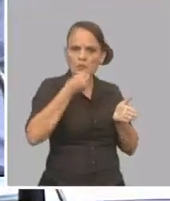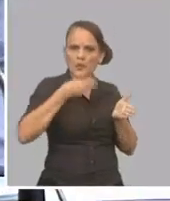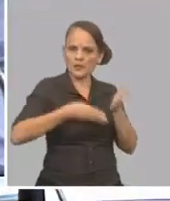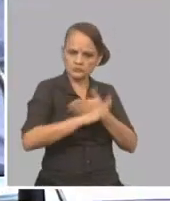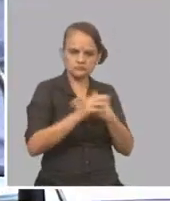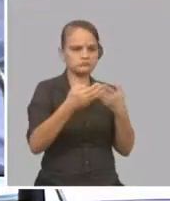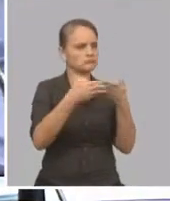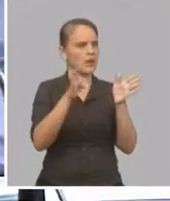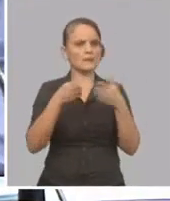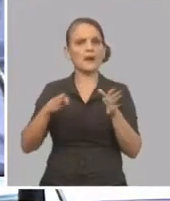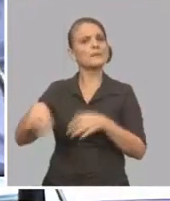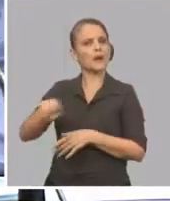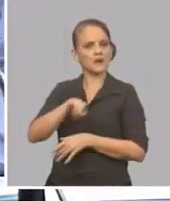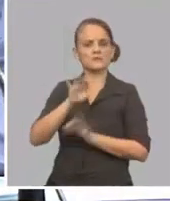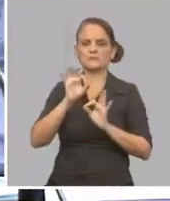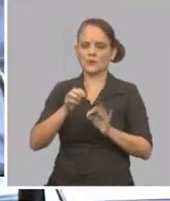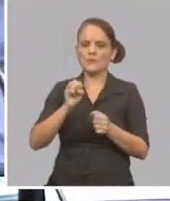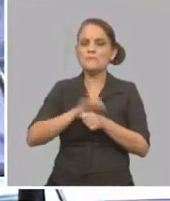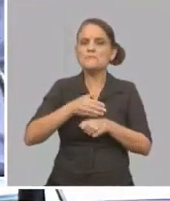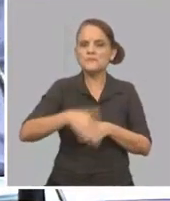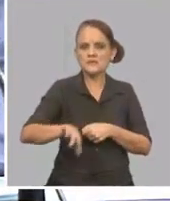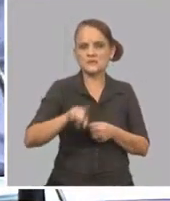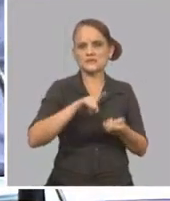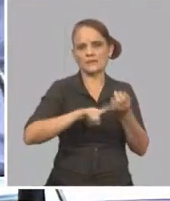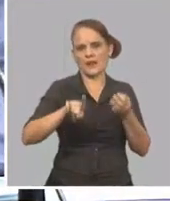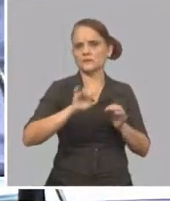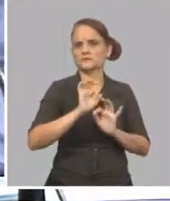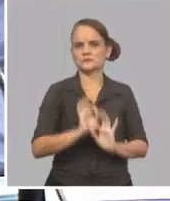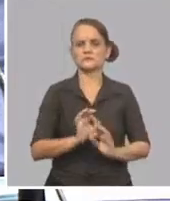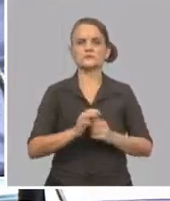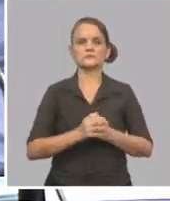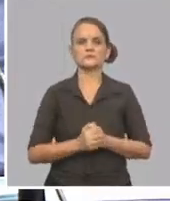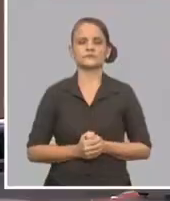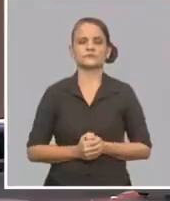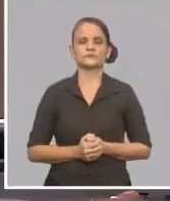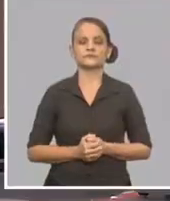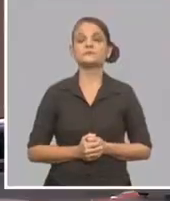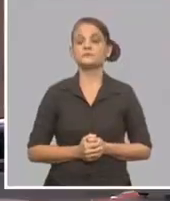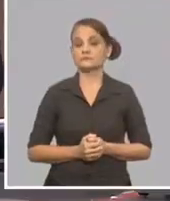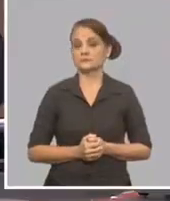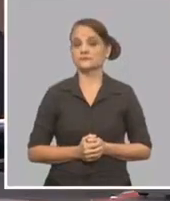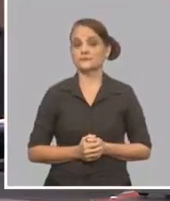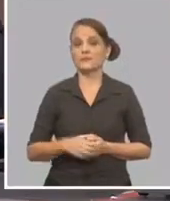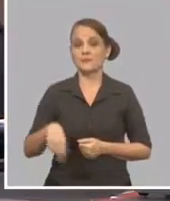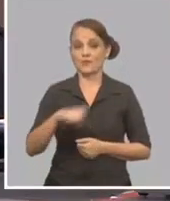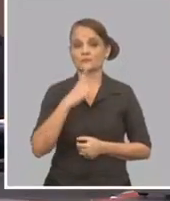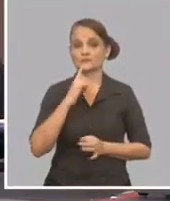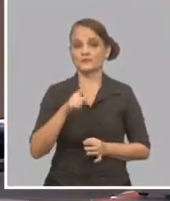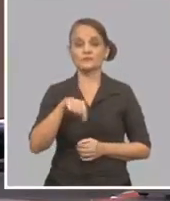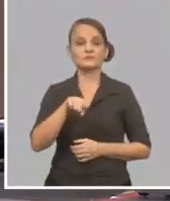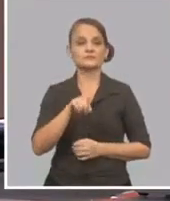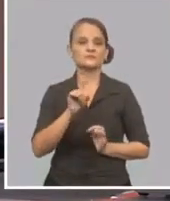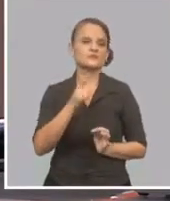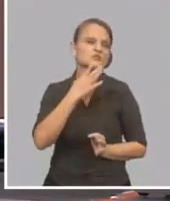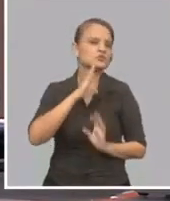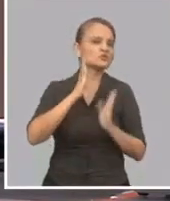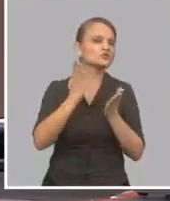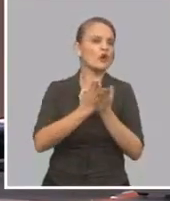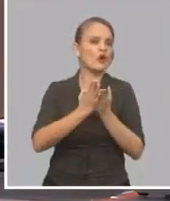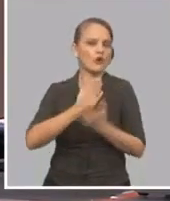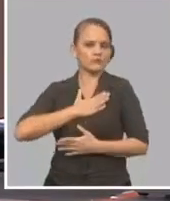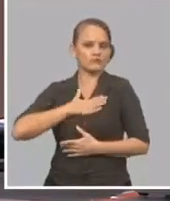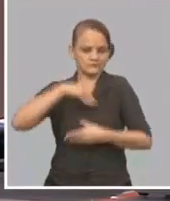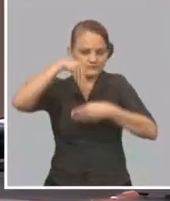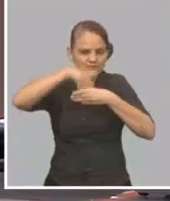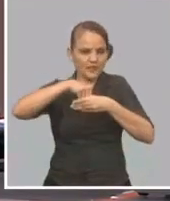es parte de lo que va a suceder también a partir de la próxima semana. Ya que bien, informaciones también adicionales. Bueno, mirando hacia la estrategia, ¿cuáles son los elementos,